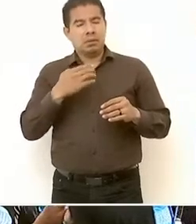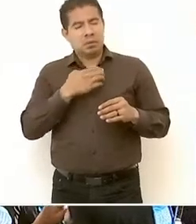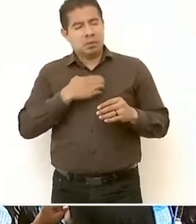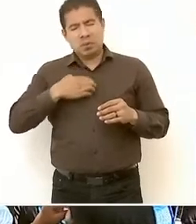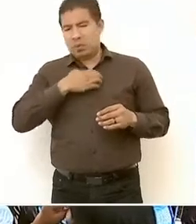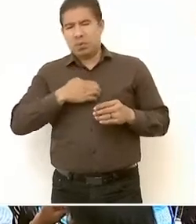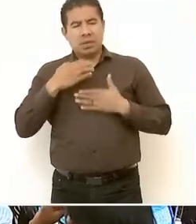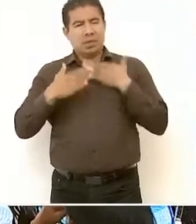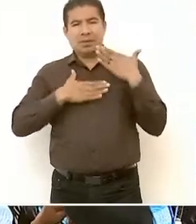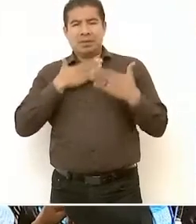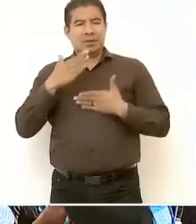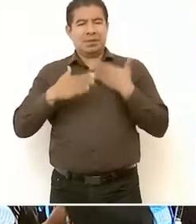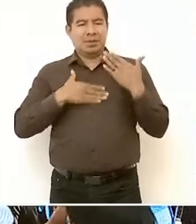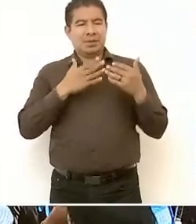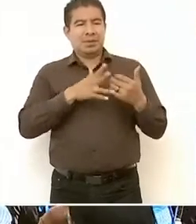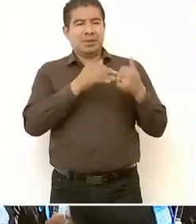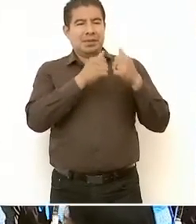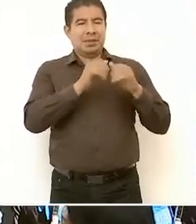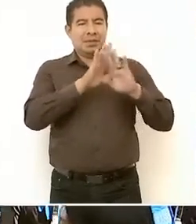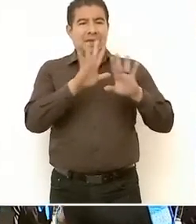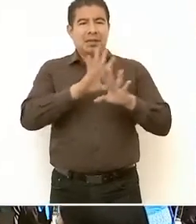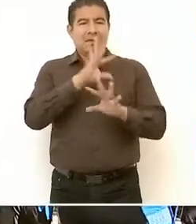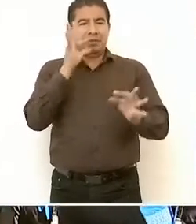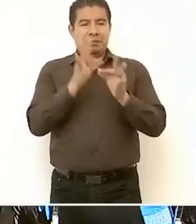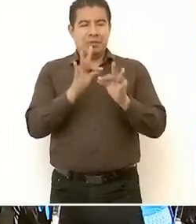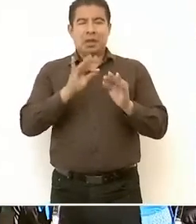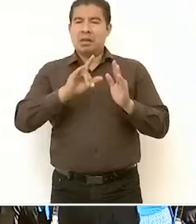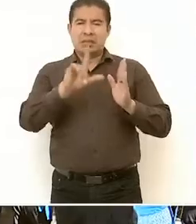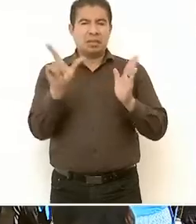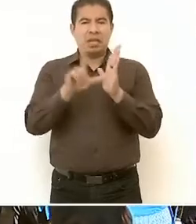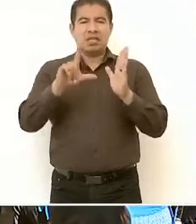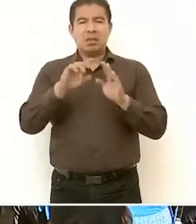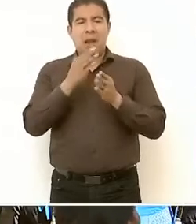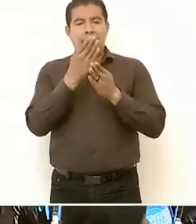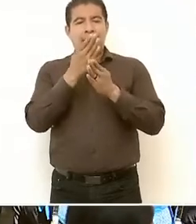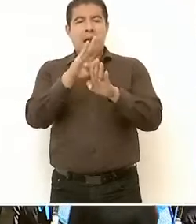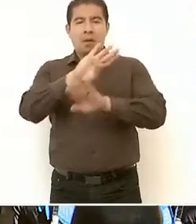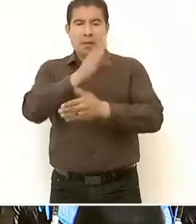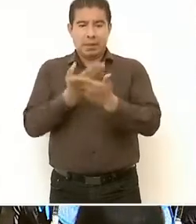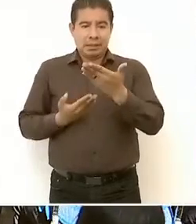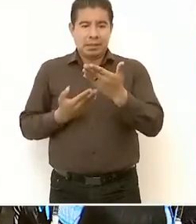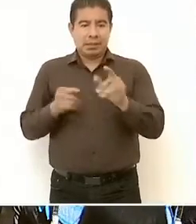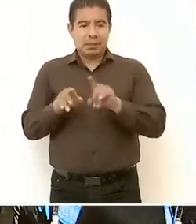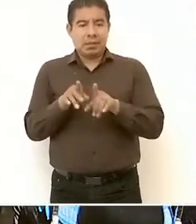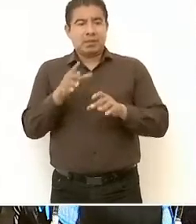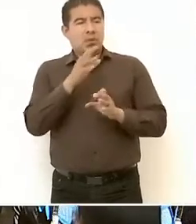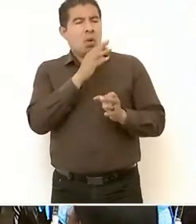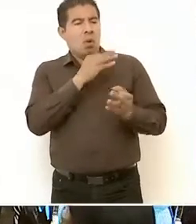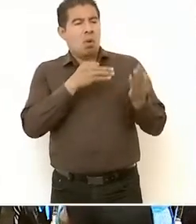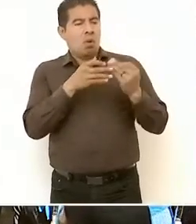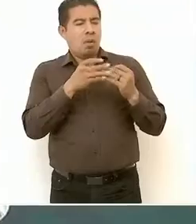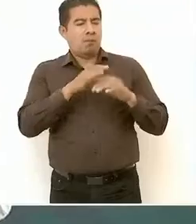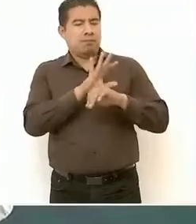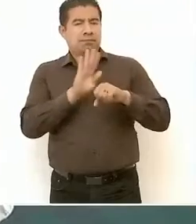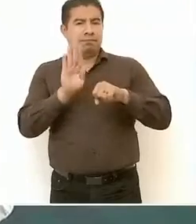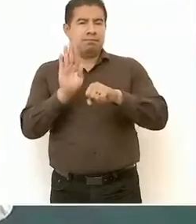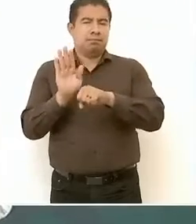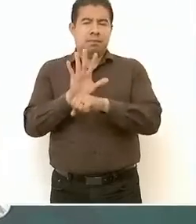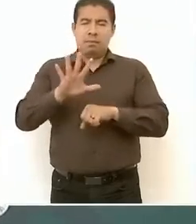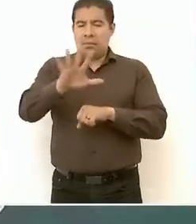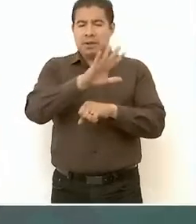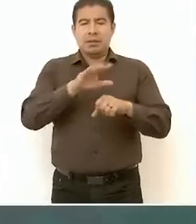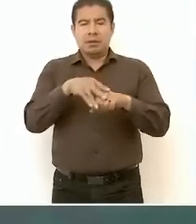que ya quedó listo para atender a todo el pueblo de Estapa,